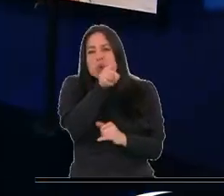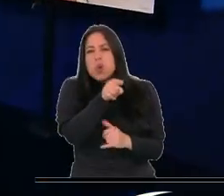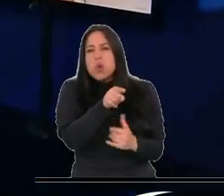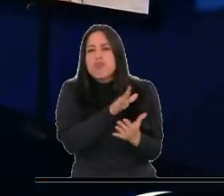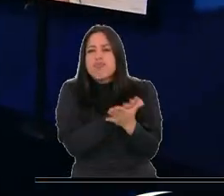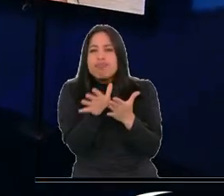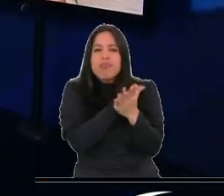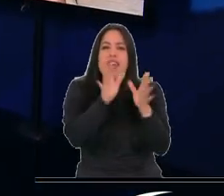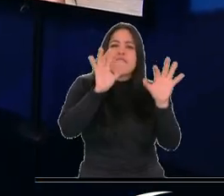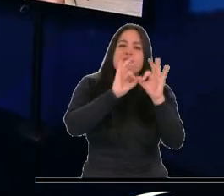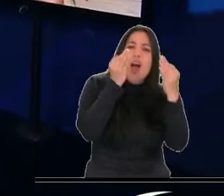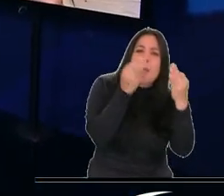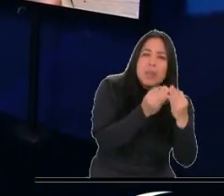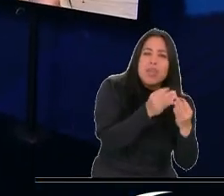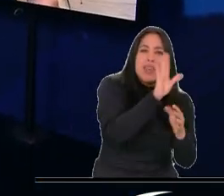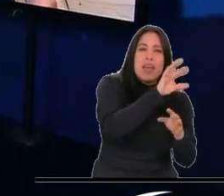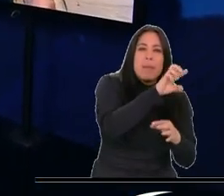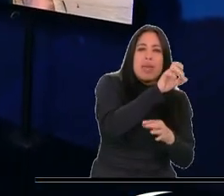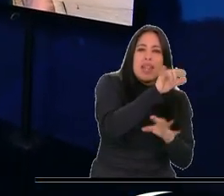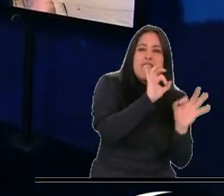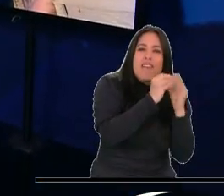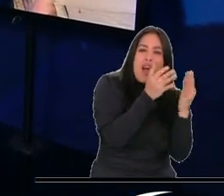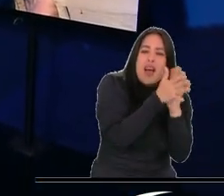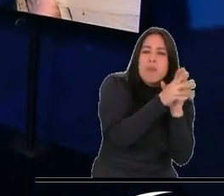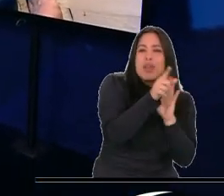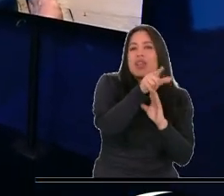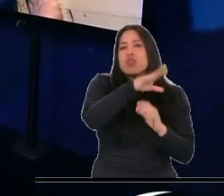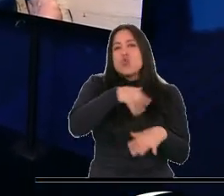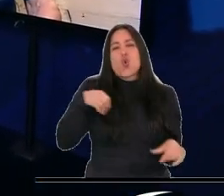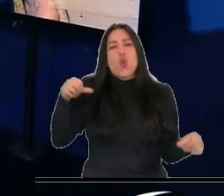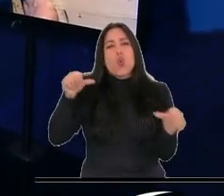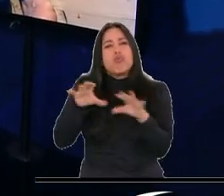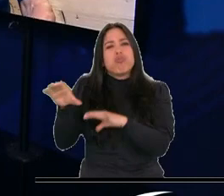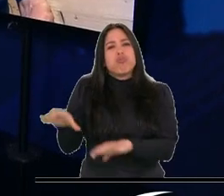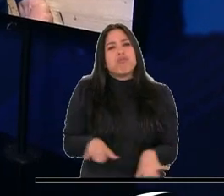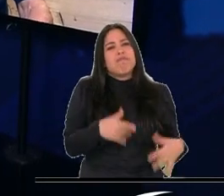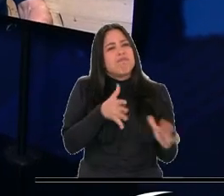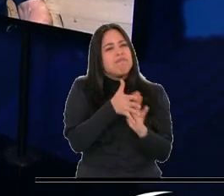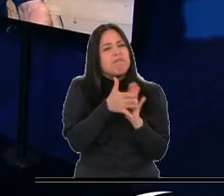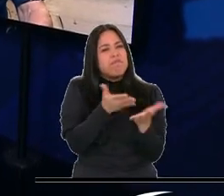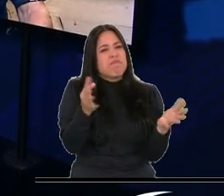para la familia de él y, por supuesto, para la gente del legado que dejó Pelé?